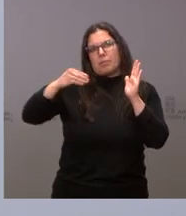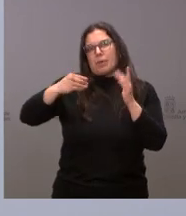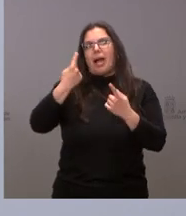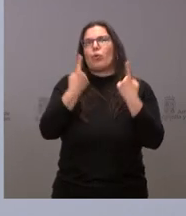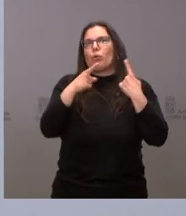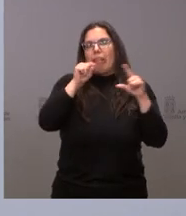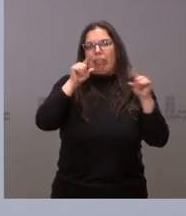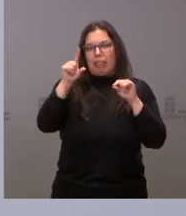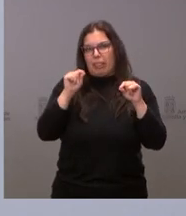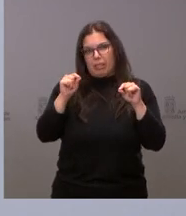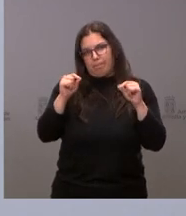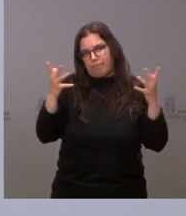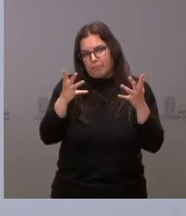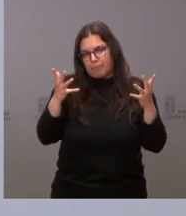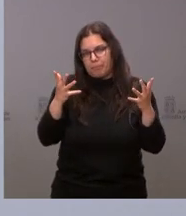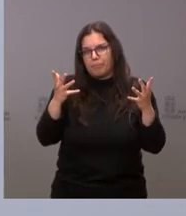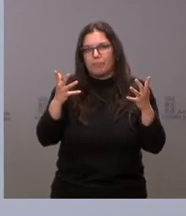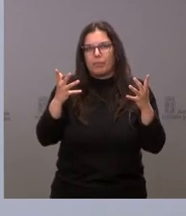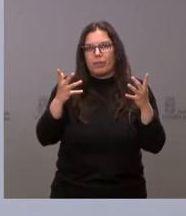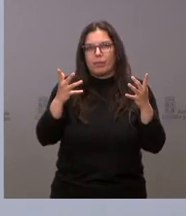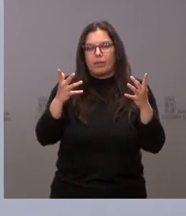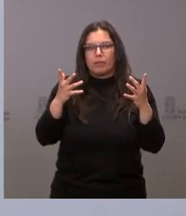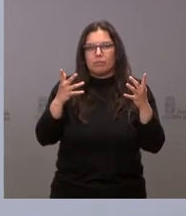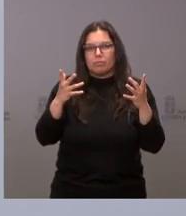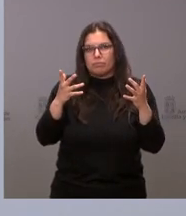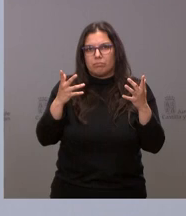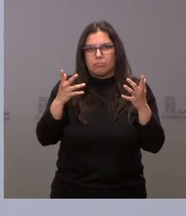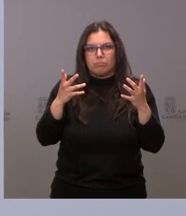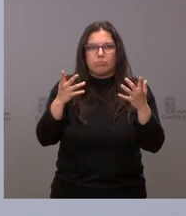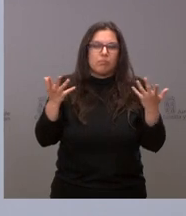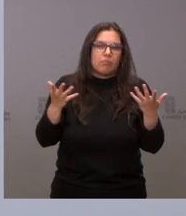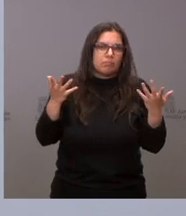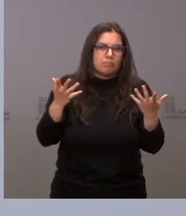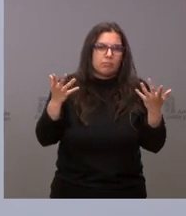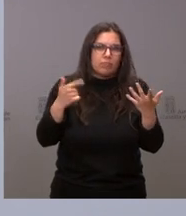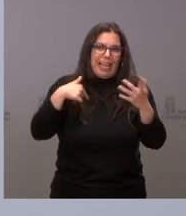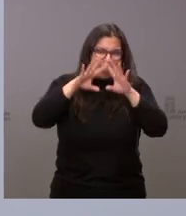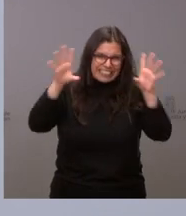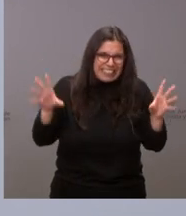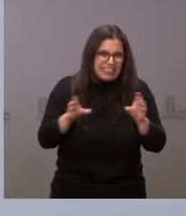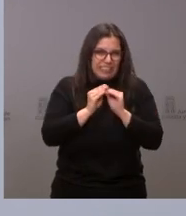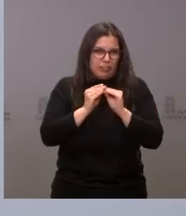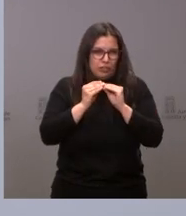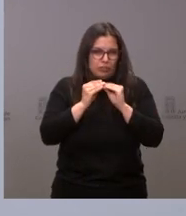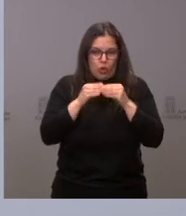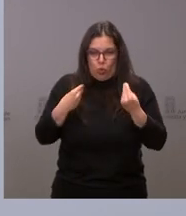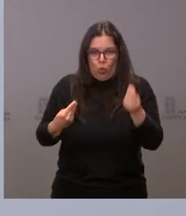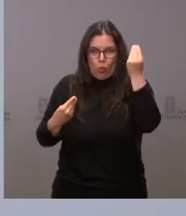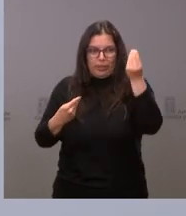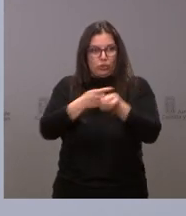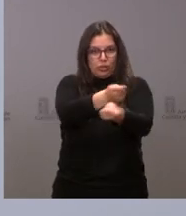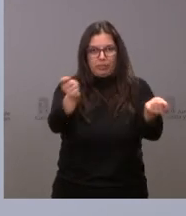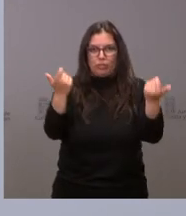resumido todo el documento que se ha puesto a